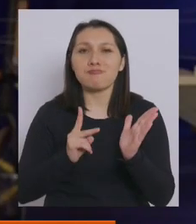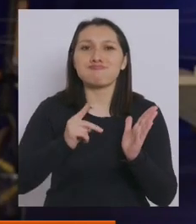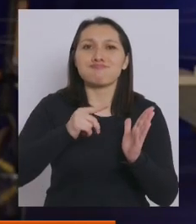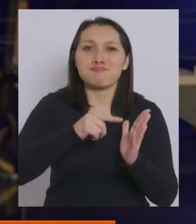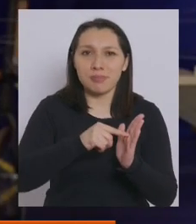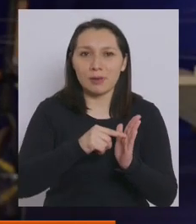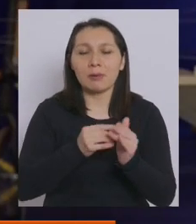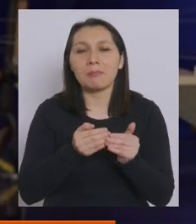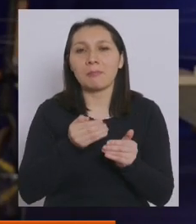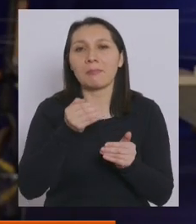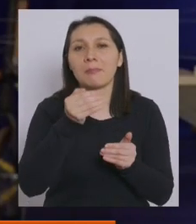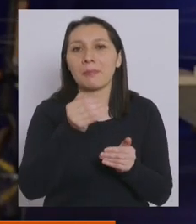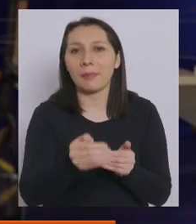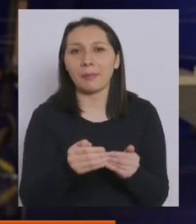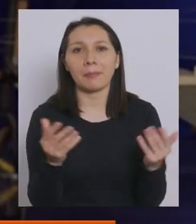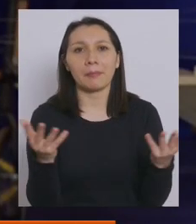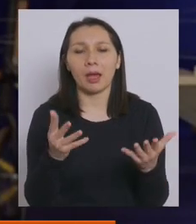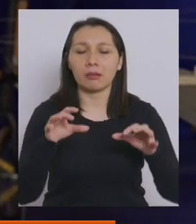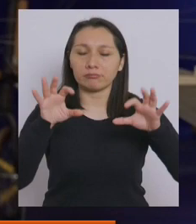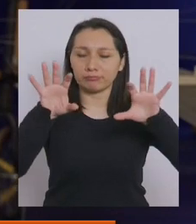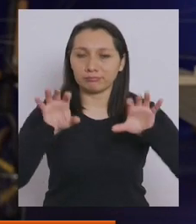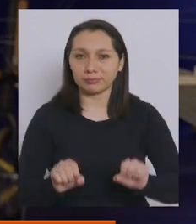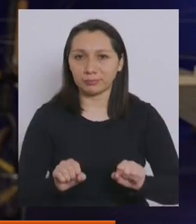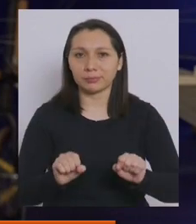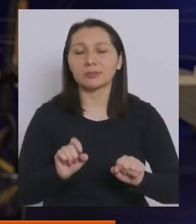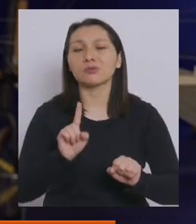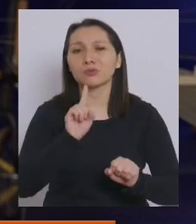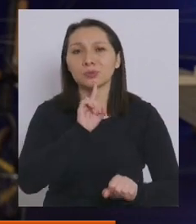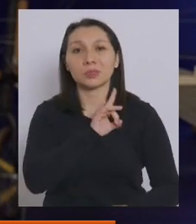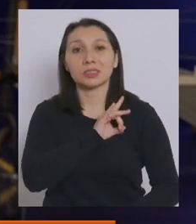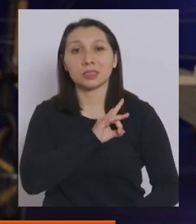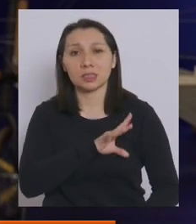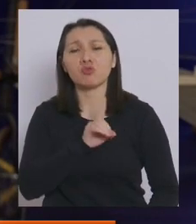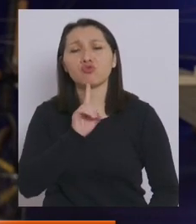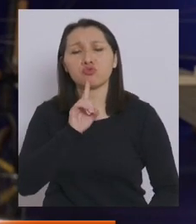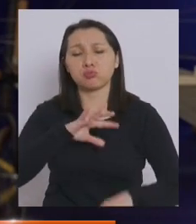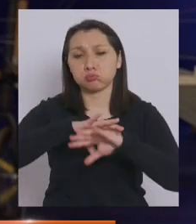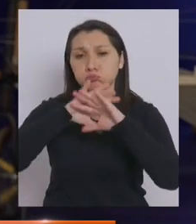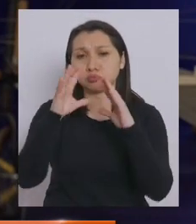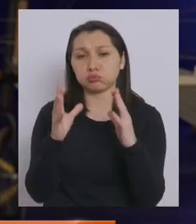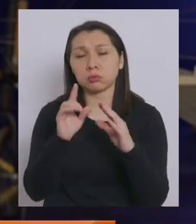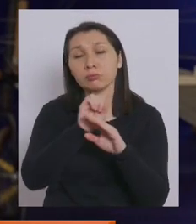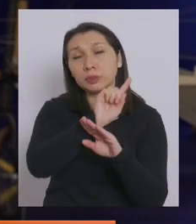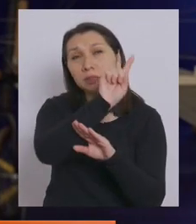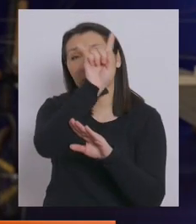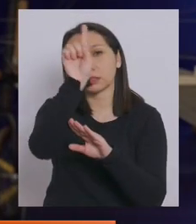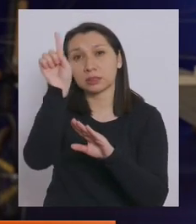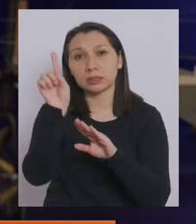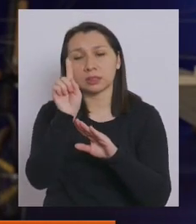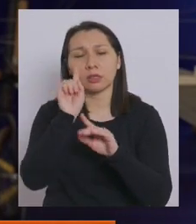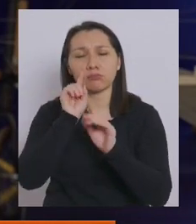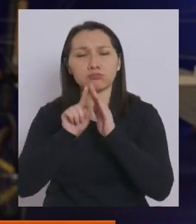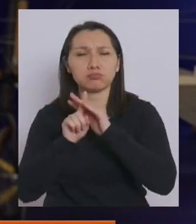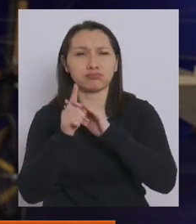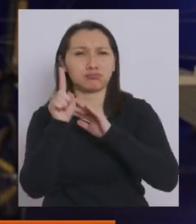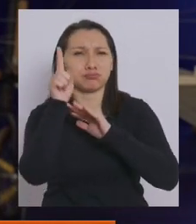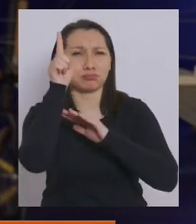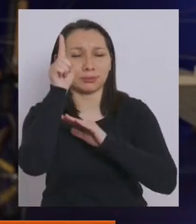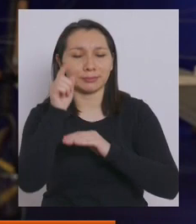adelante para consolidar la presencia de Chile en los cielos y en el espacio.